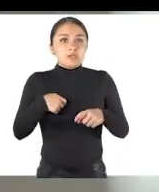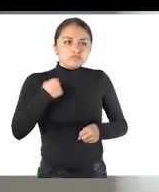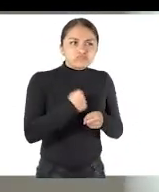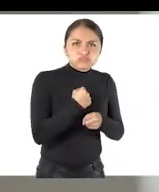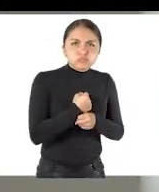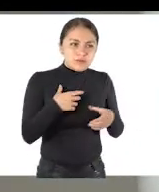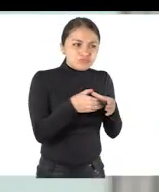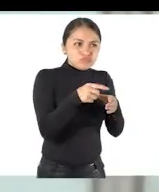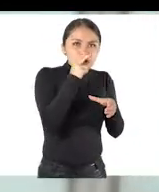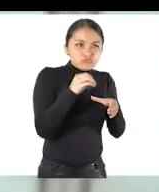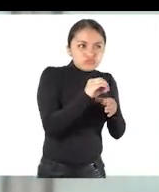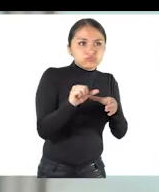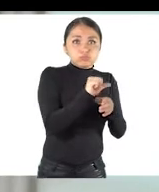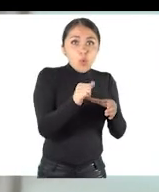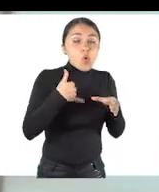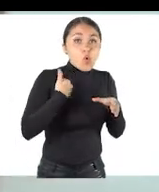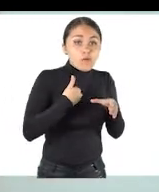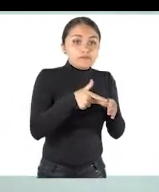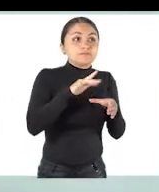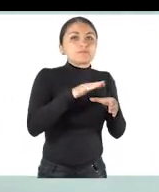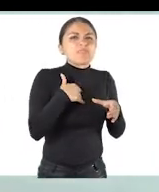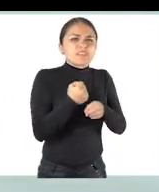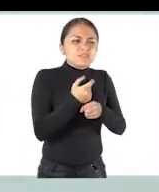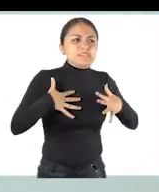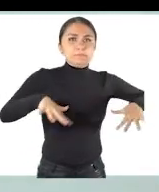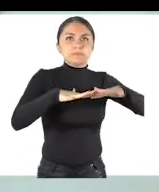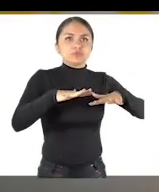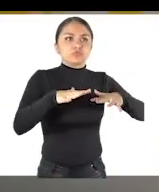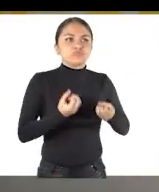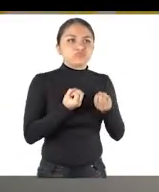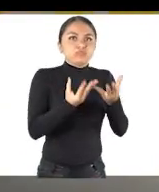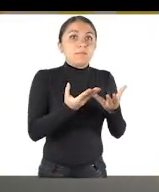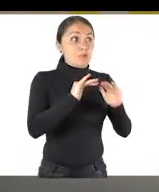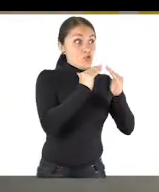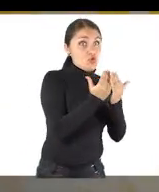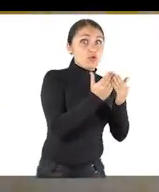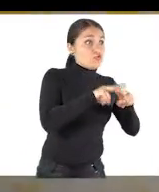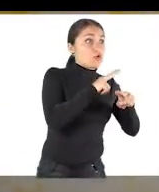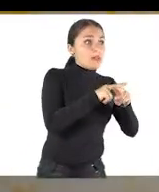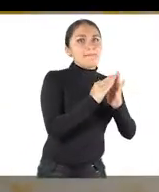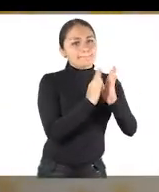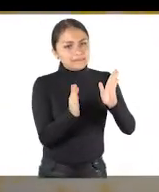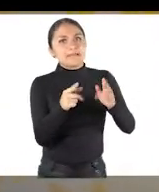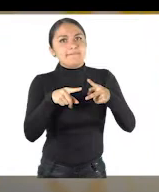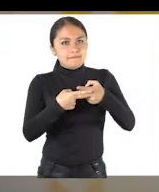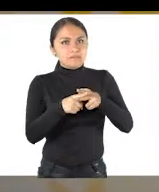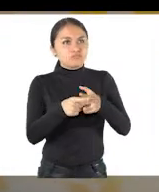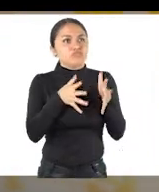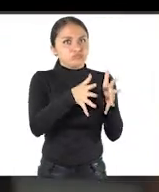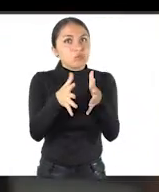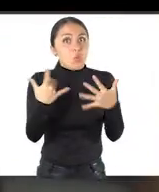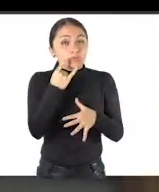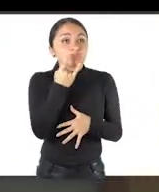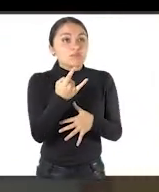trabajado con niños, niñas y adolescentes en espacios de refuerzo escolar. Allí entonces pues tenemos unos talleres bastante interesantes